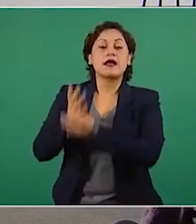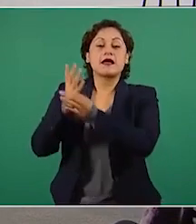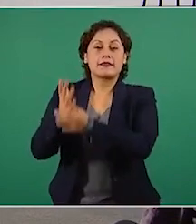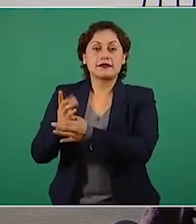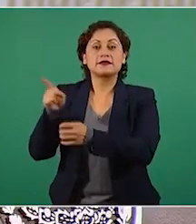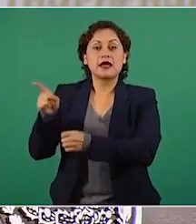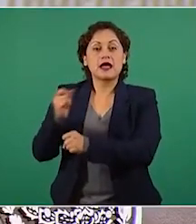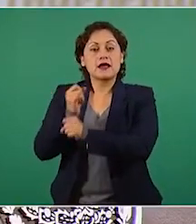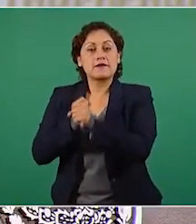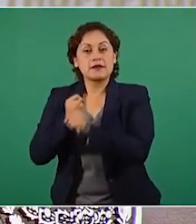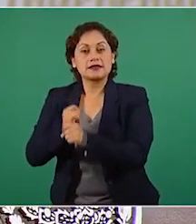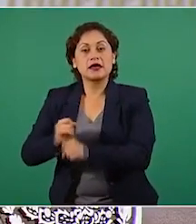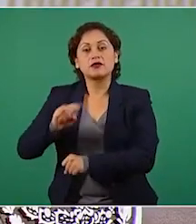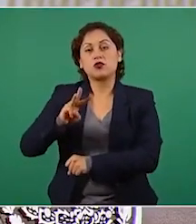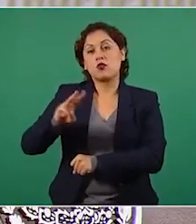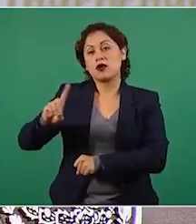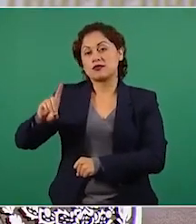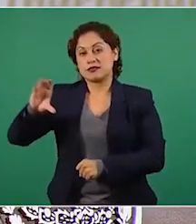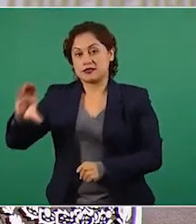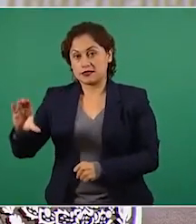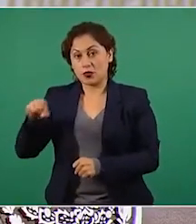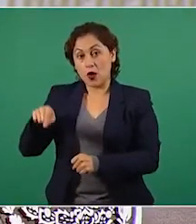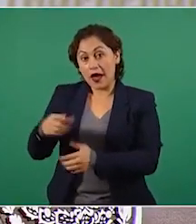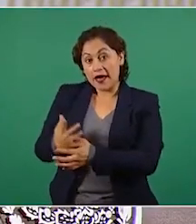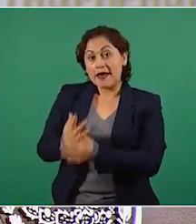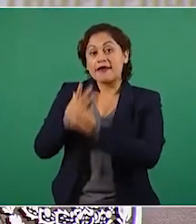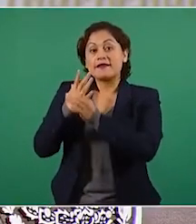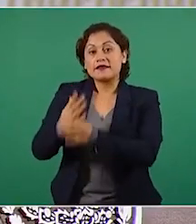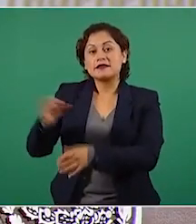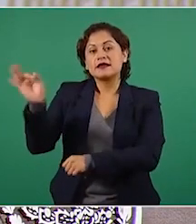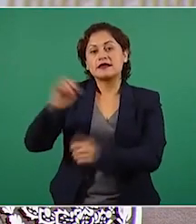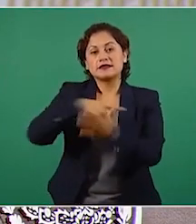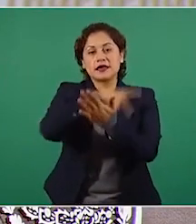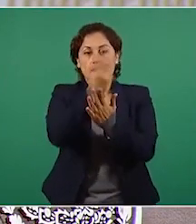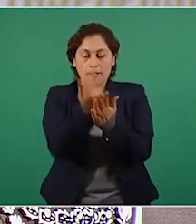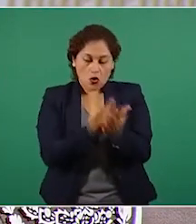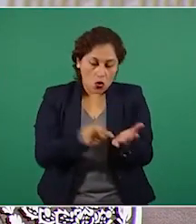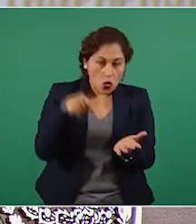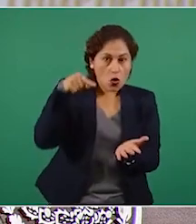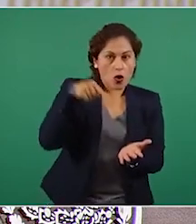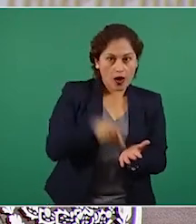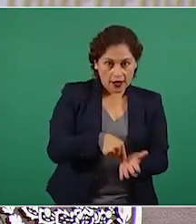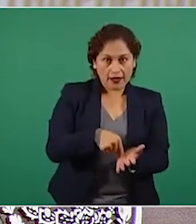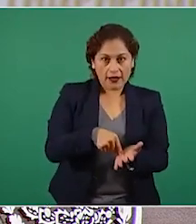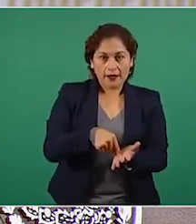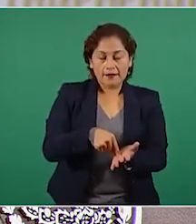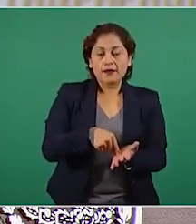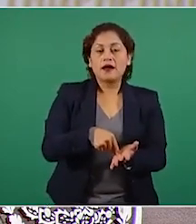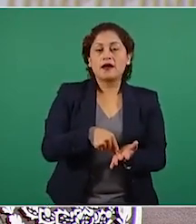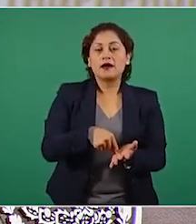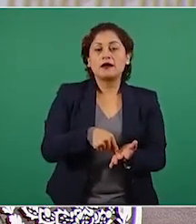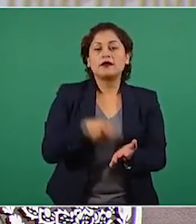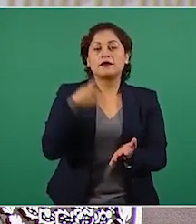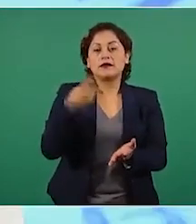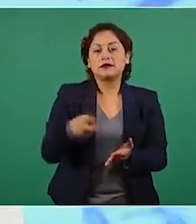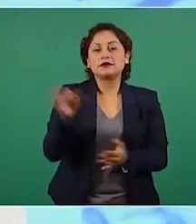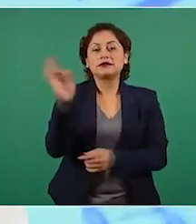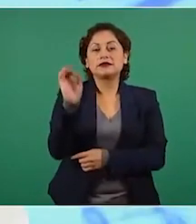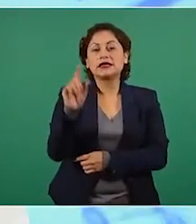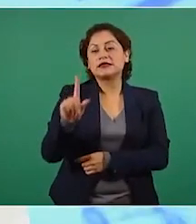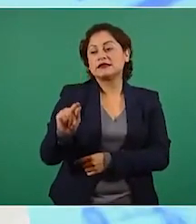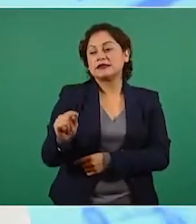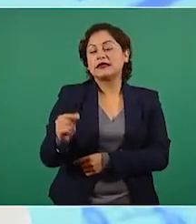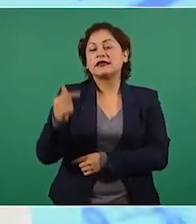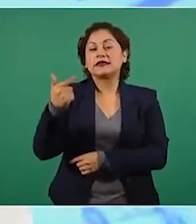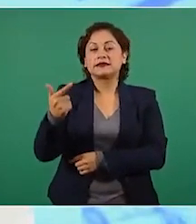en Washington, y afirma que el programa pudo haber causado la pérdida de 73 mil hectáreas de cobertura forestal en